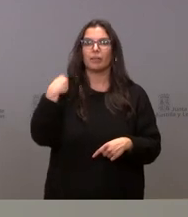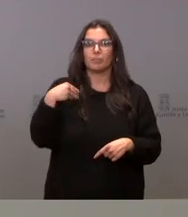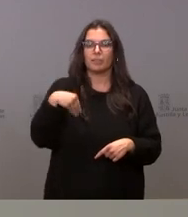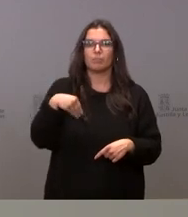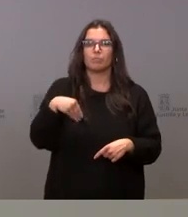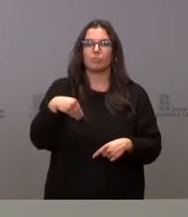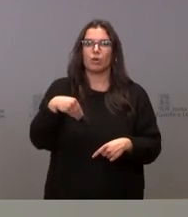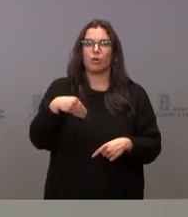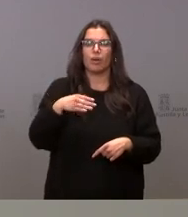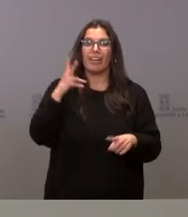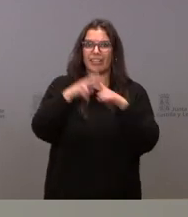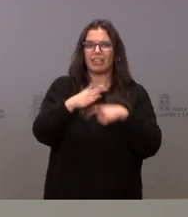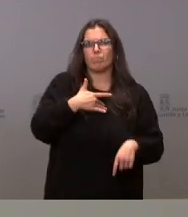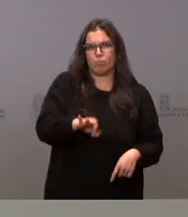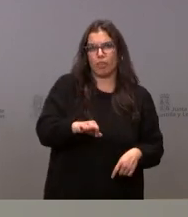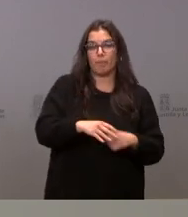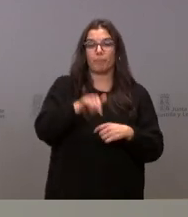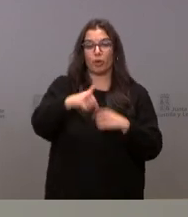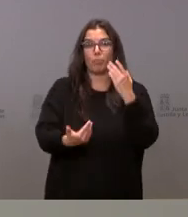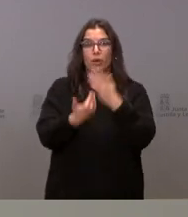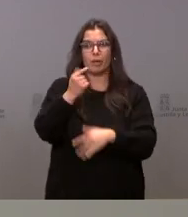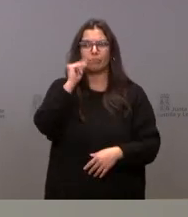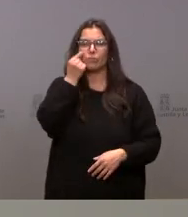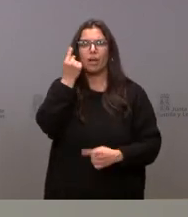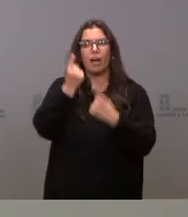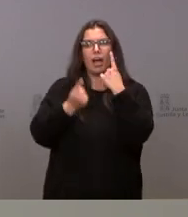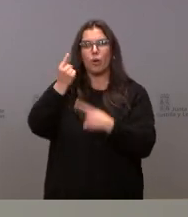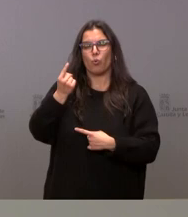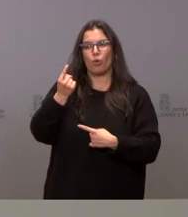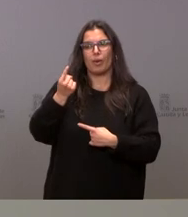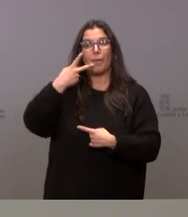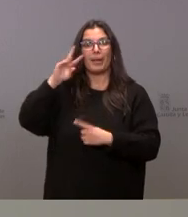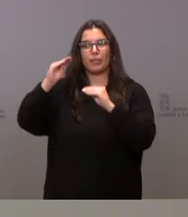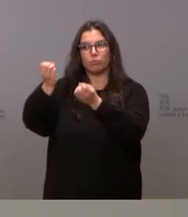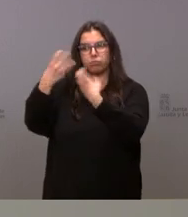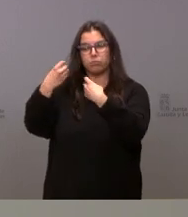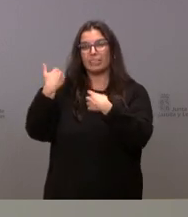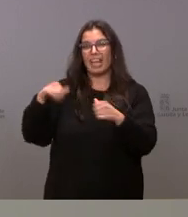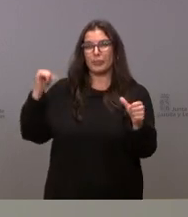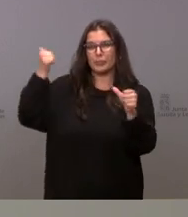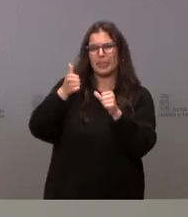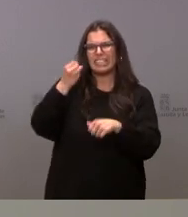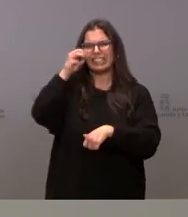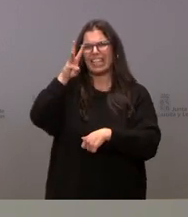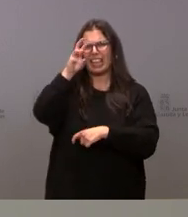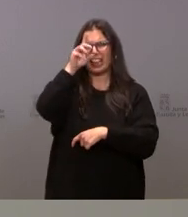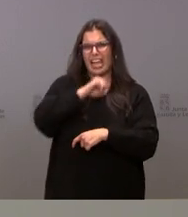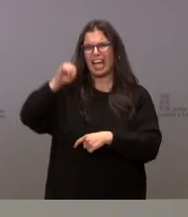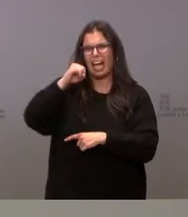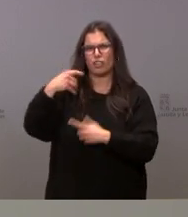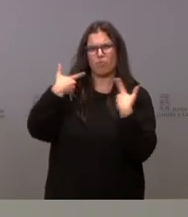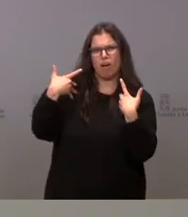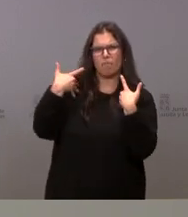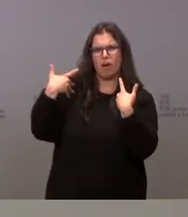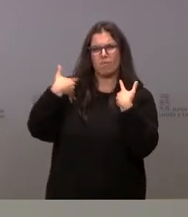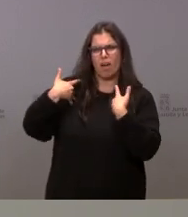Podemos evitarlo. Y esta mañana he oído algún testimonio de alguna mujer que después de 13 años de violencia sistemática ha